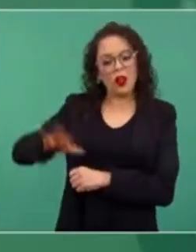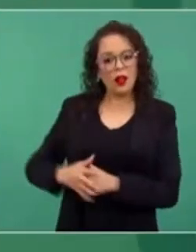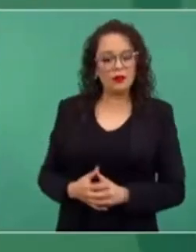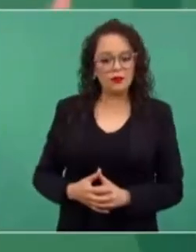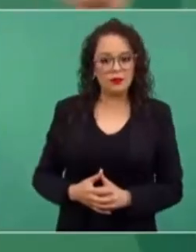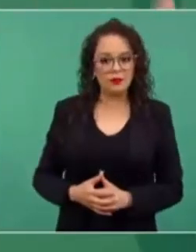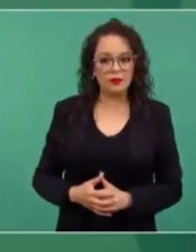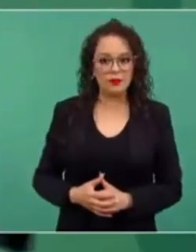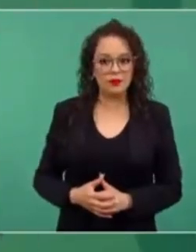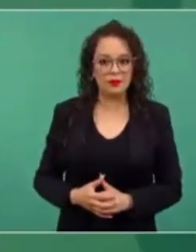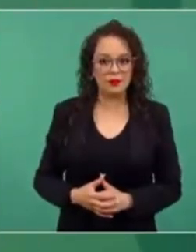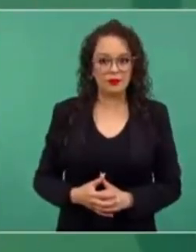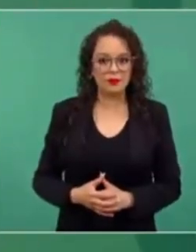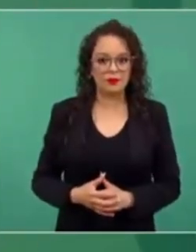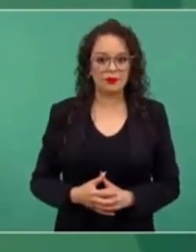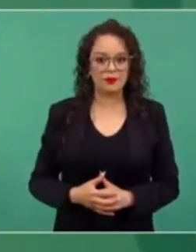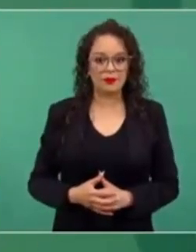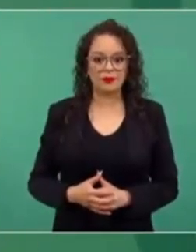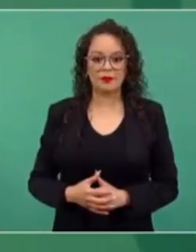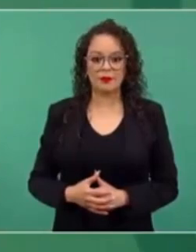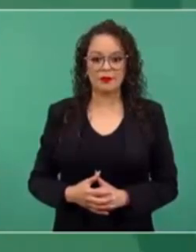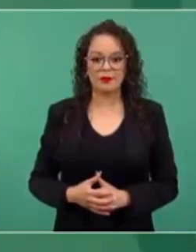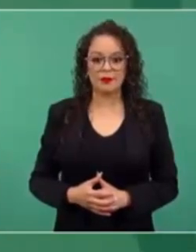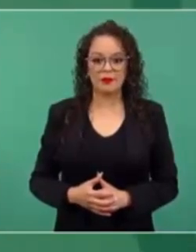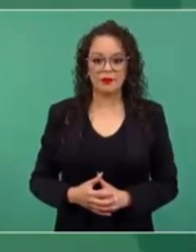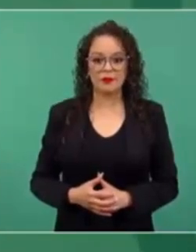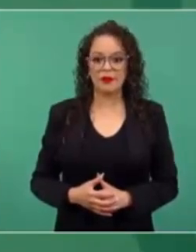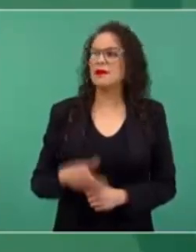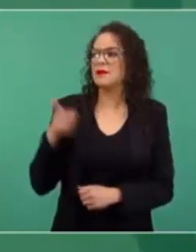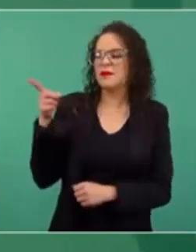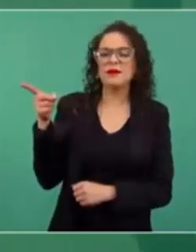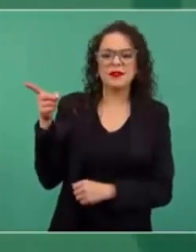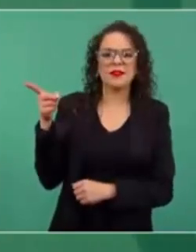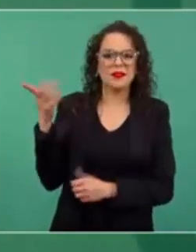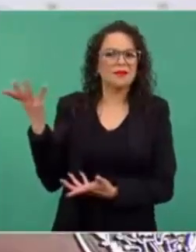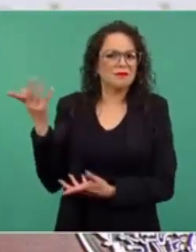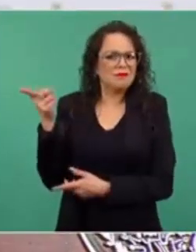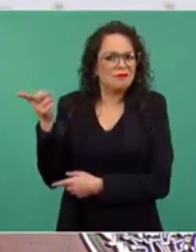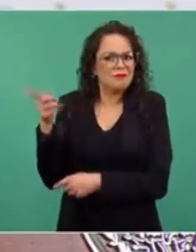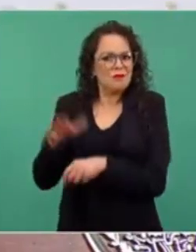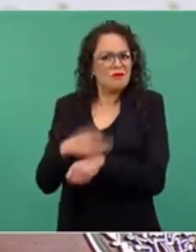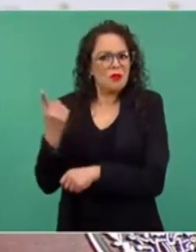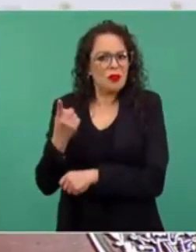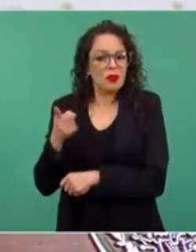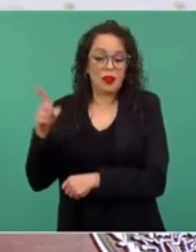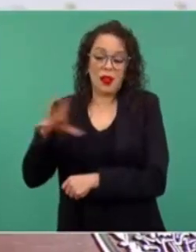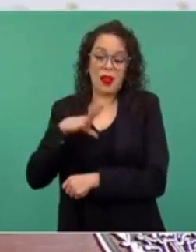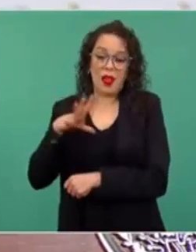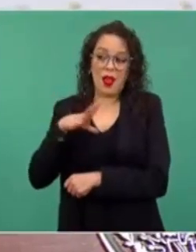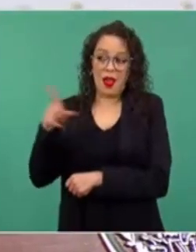tenía, desde luego, como todos los funcionarios, información privilegiada,